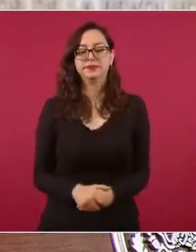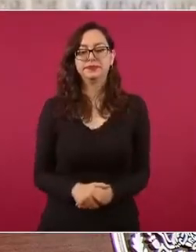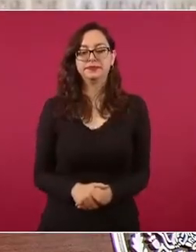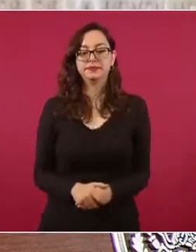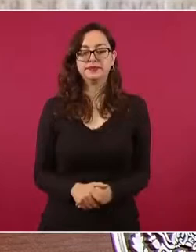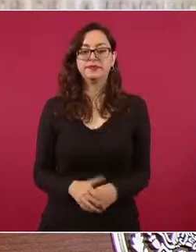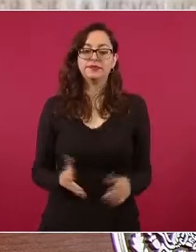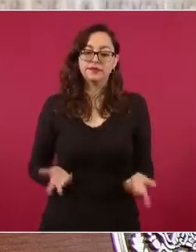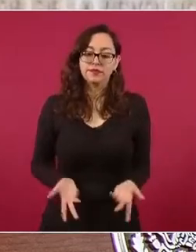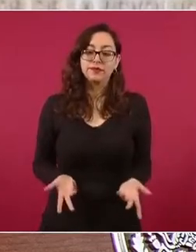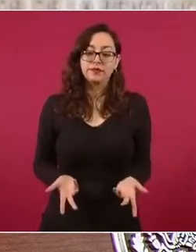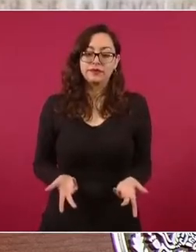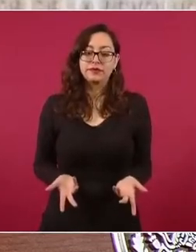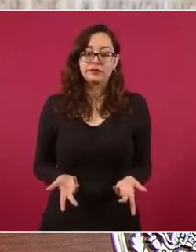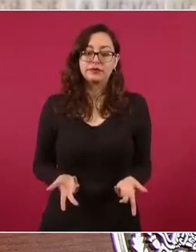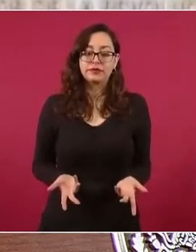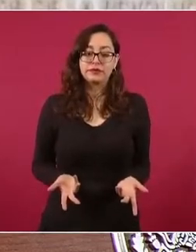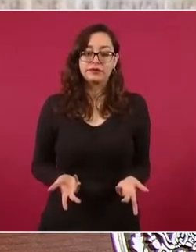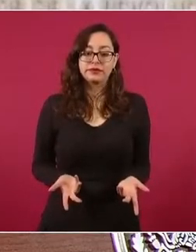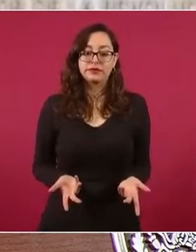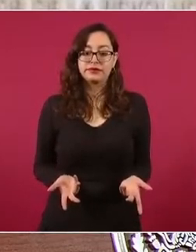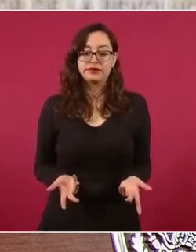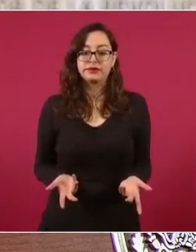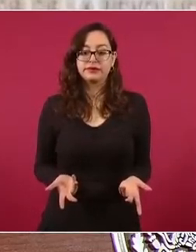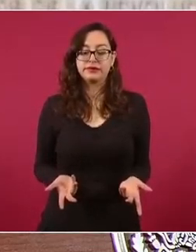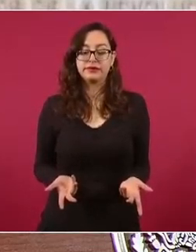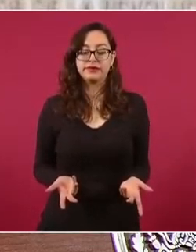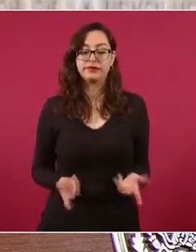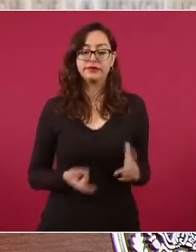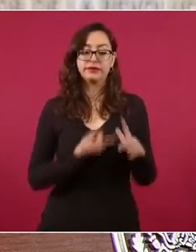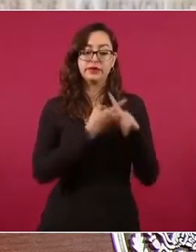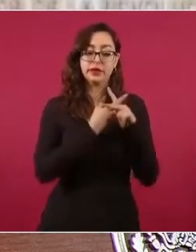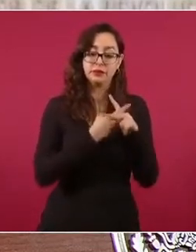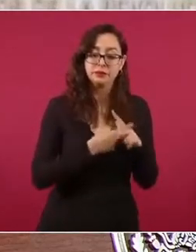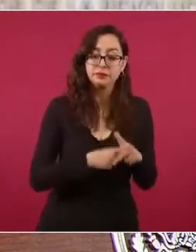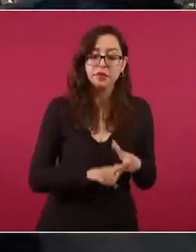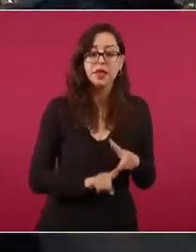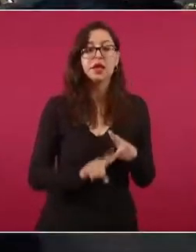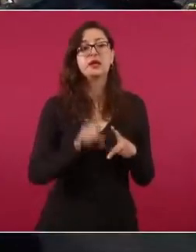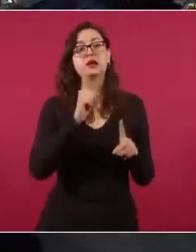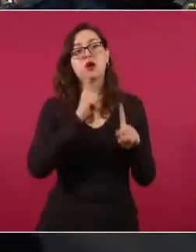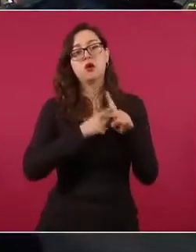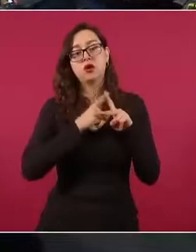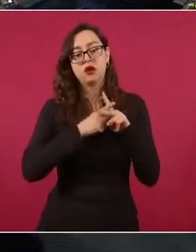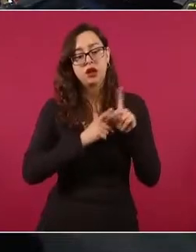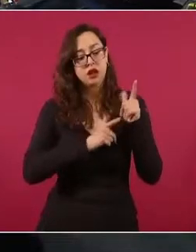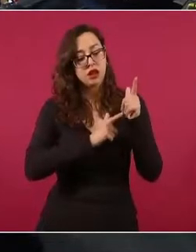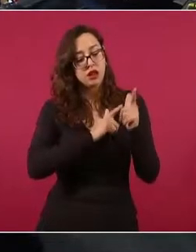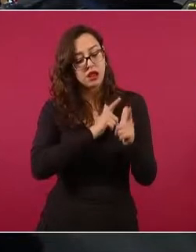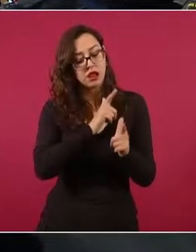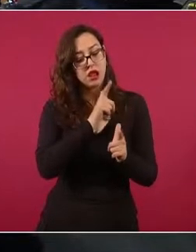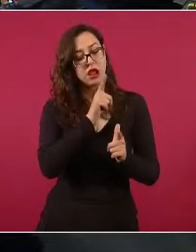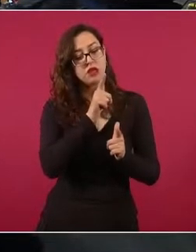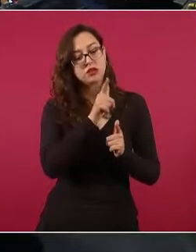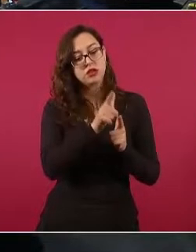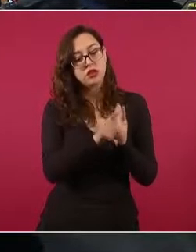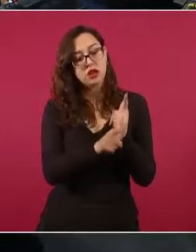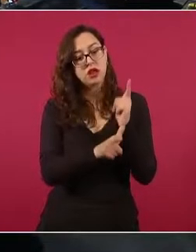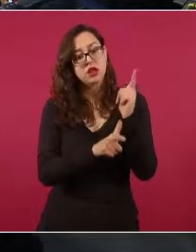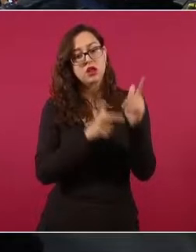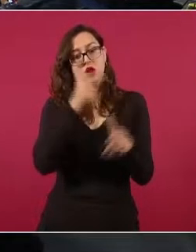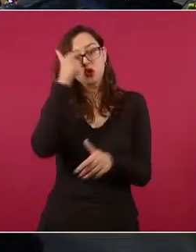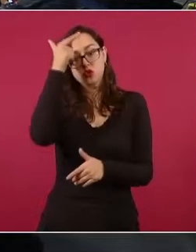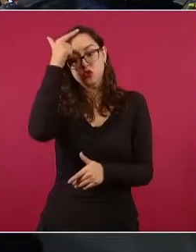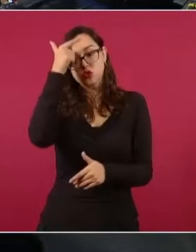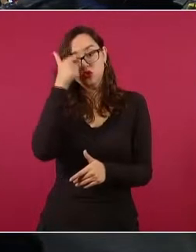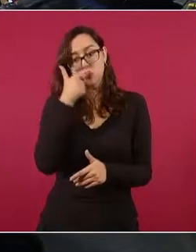pero empiezan, sí, y se van toda la noche, cómo no me voy